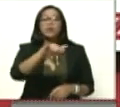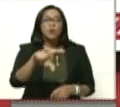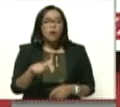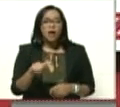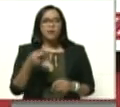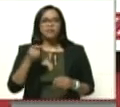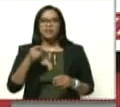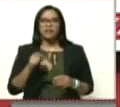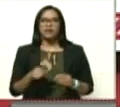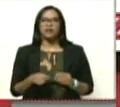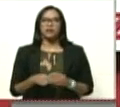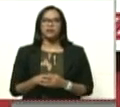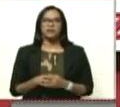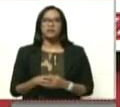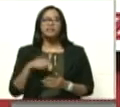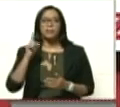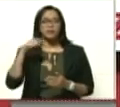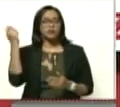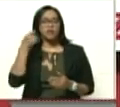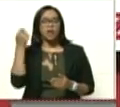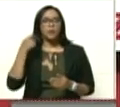Charayave, pero así son también los de Apure.